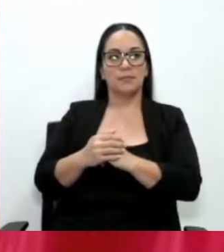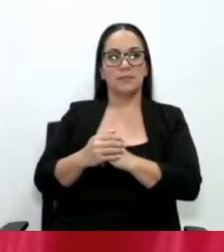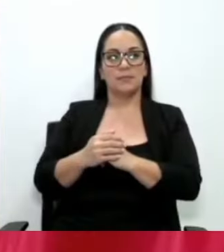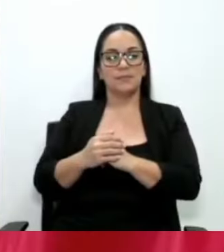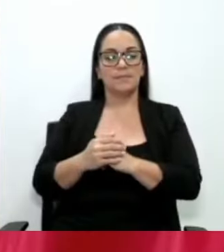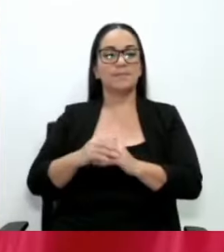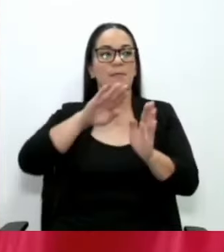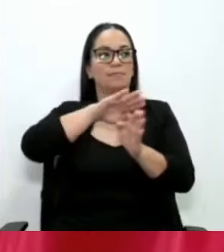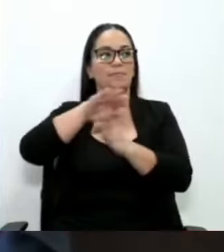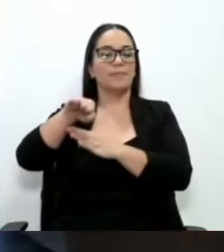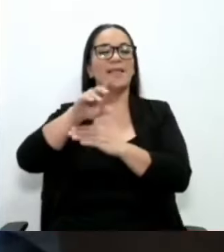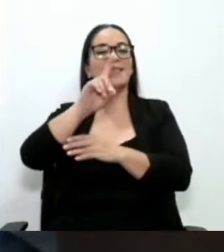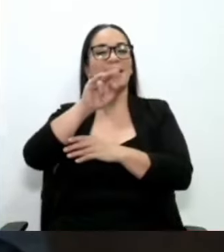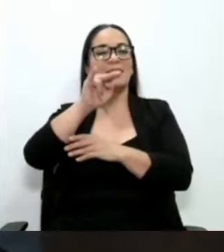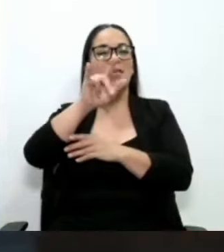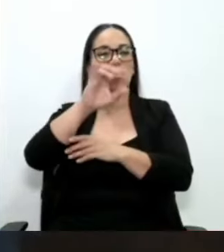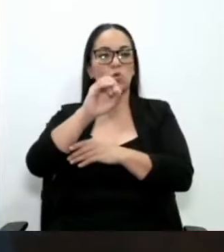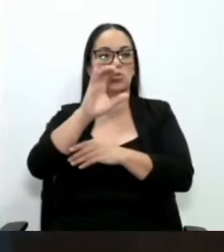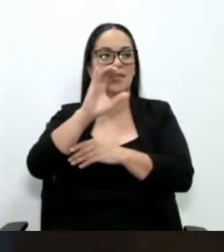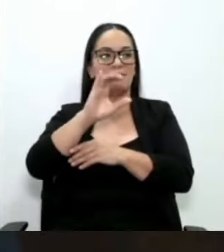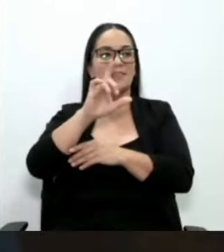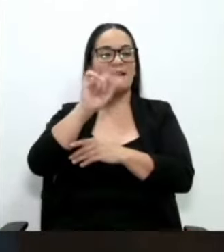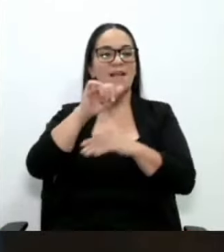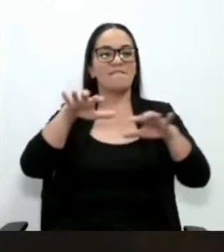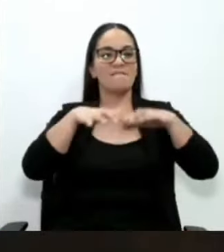Continuamos con Danilo Chávez de La Reacción.